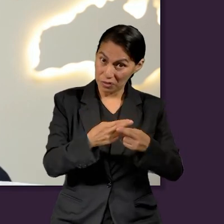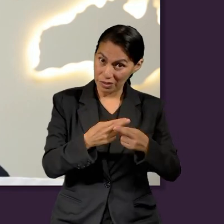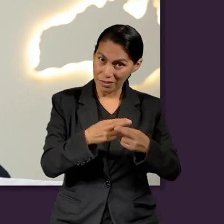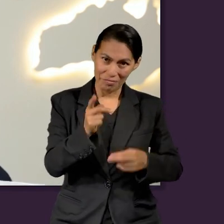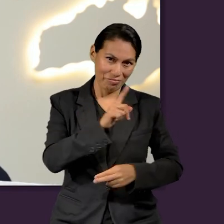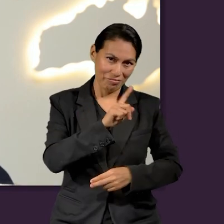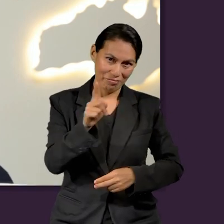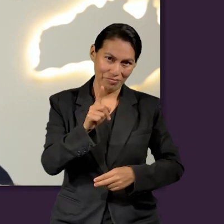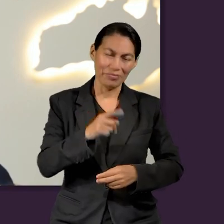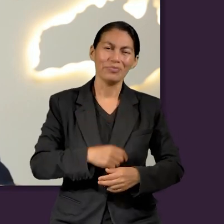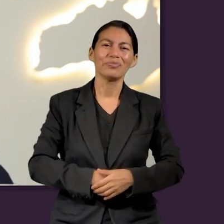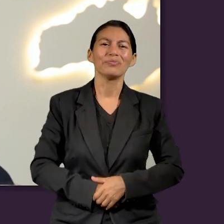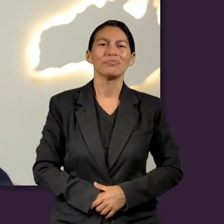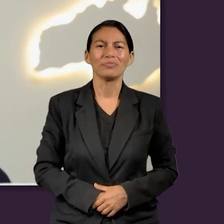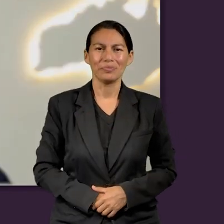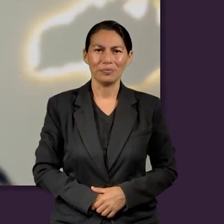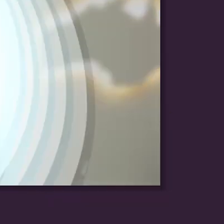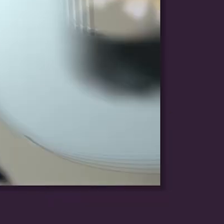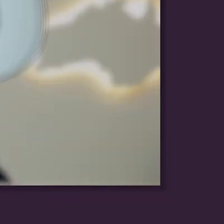final de cuentas, no son suficientes.